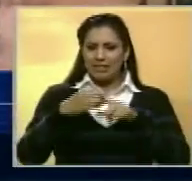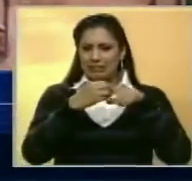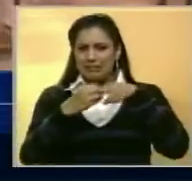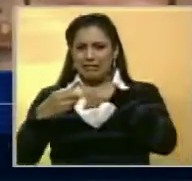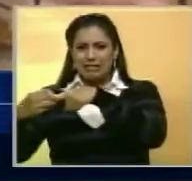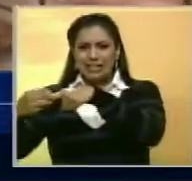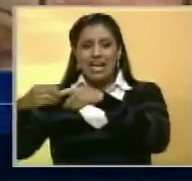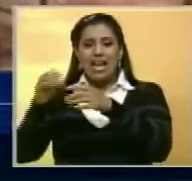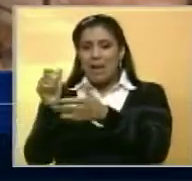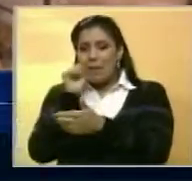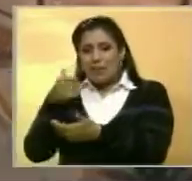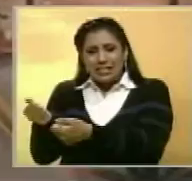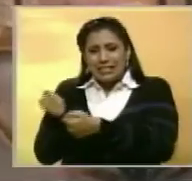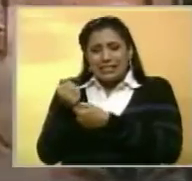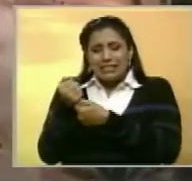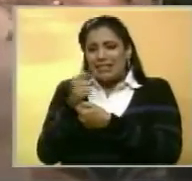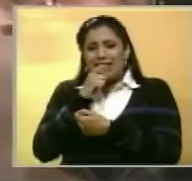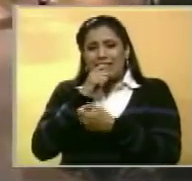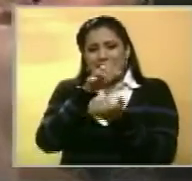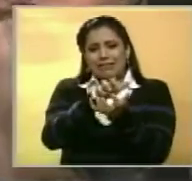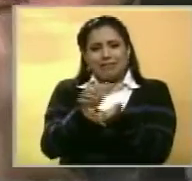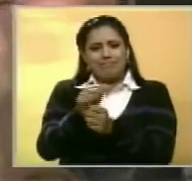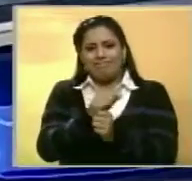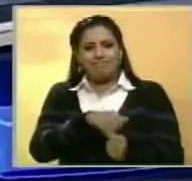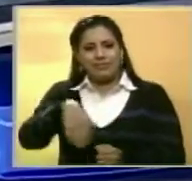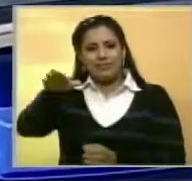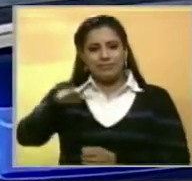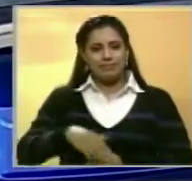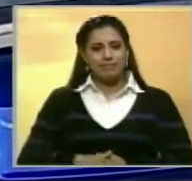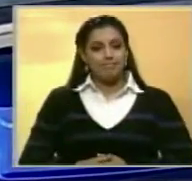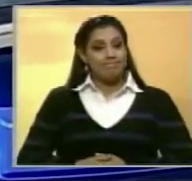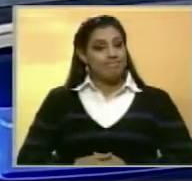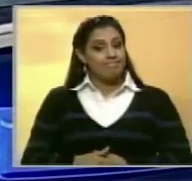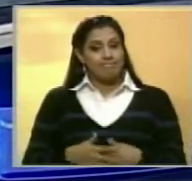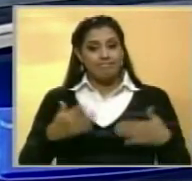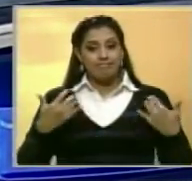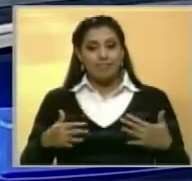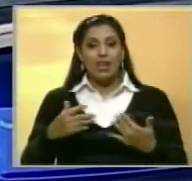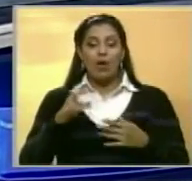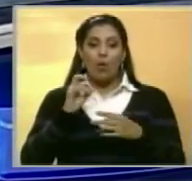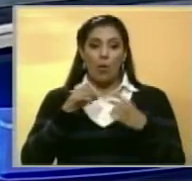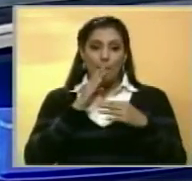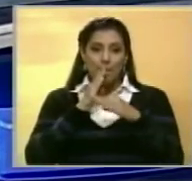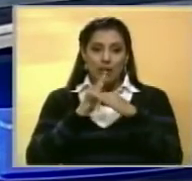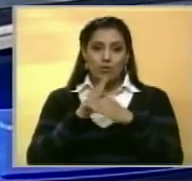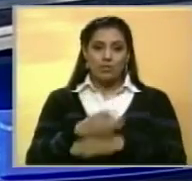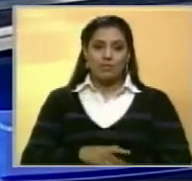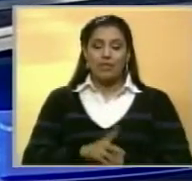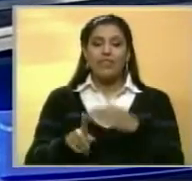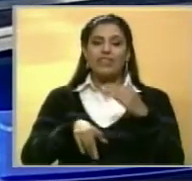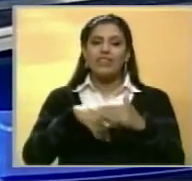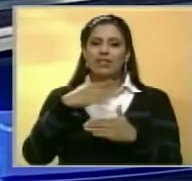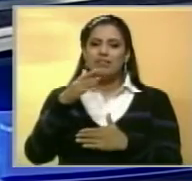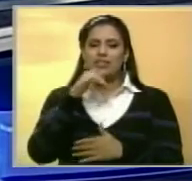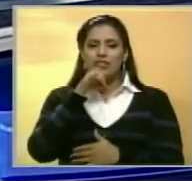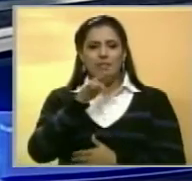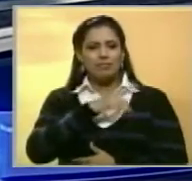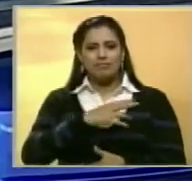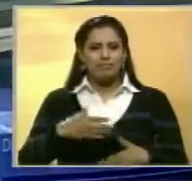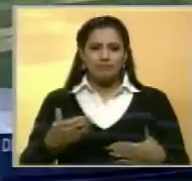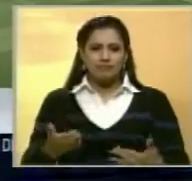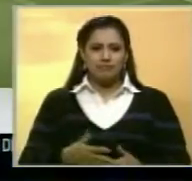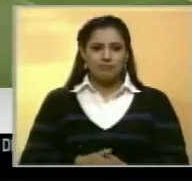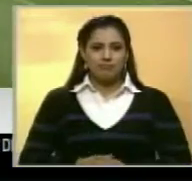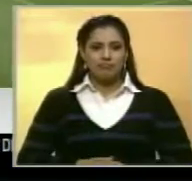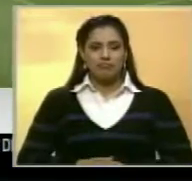intentaron ayudar al infante, sin embargo, fue en vano. Es momento de realizar una breve pausa. Y más adelante en su noticiero